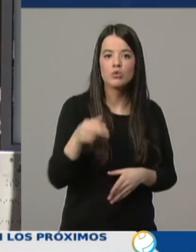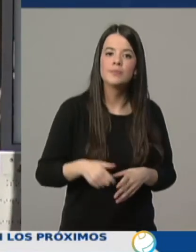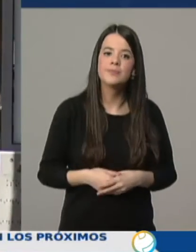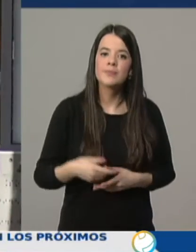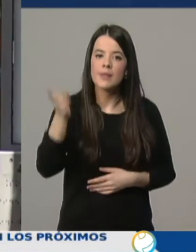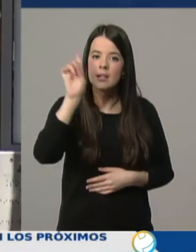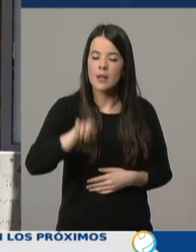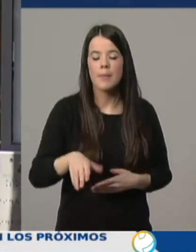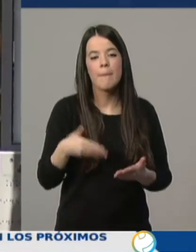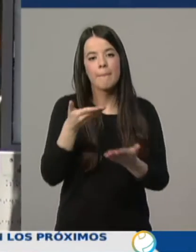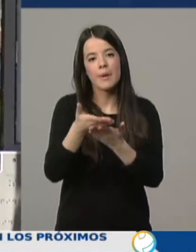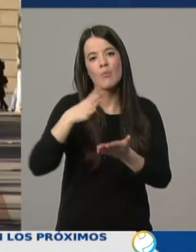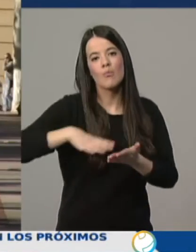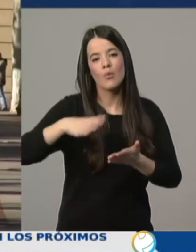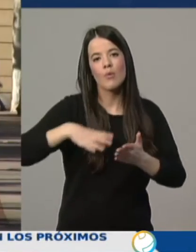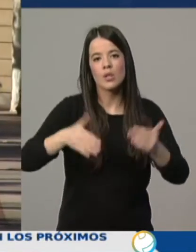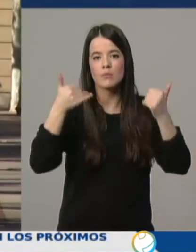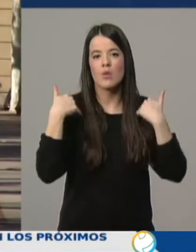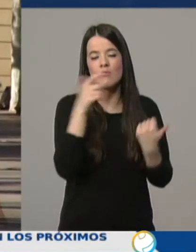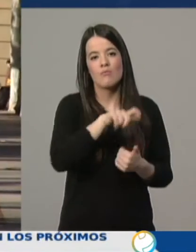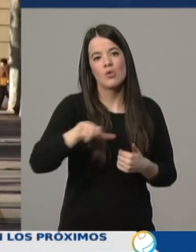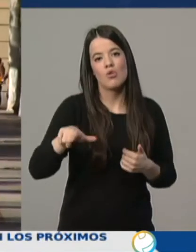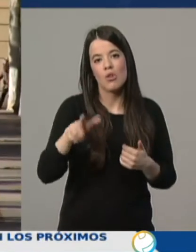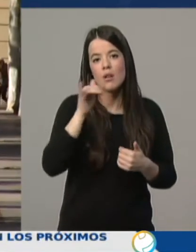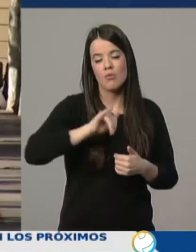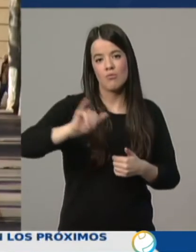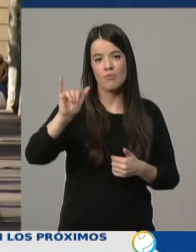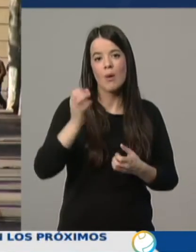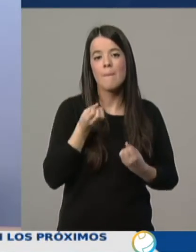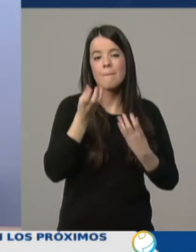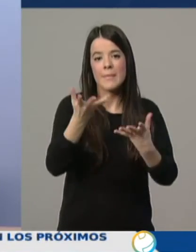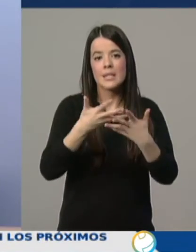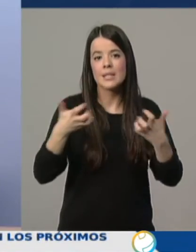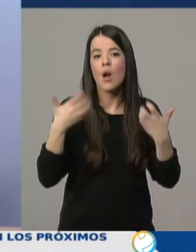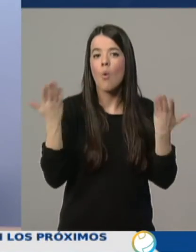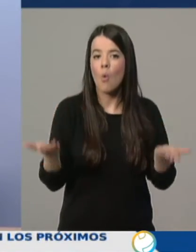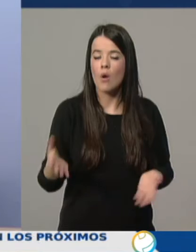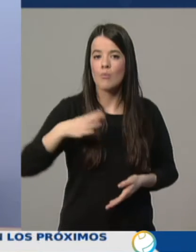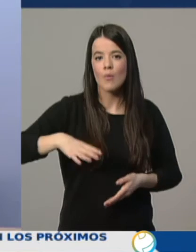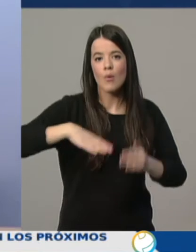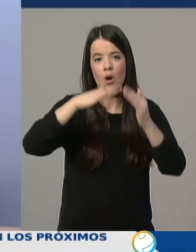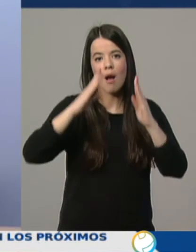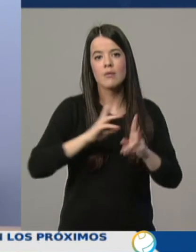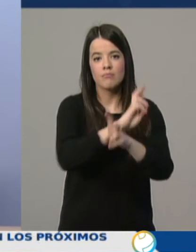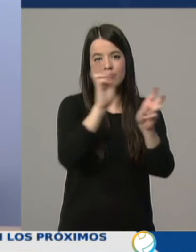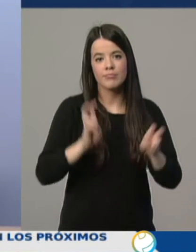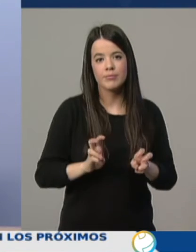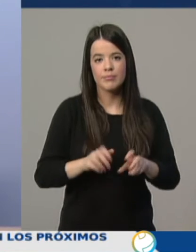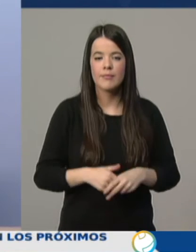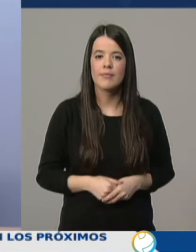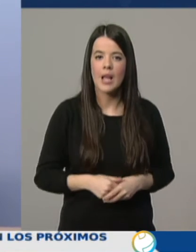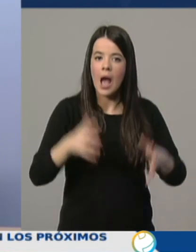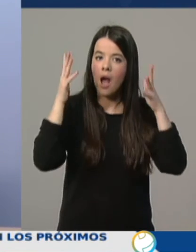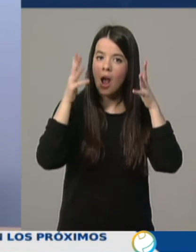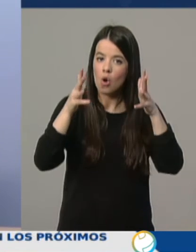más a la responsabilidad de los riojanos. El mensaje es quedarse en casa. Estamos recomendando que las personas nos